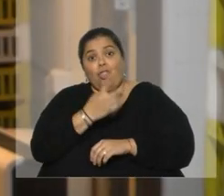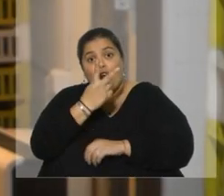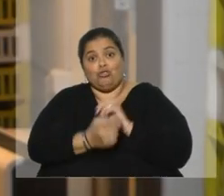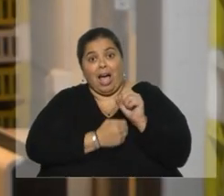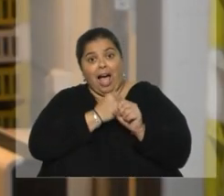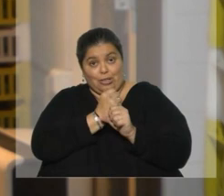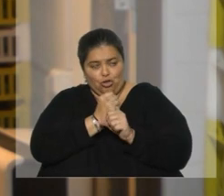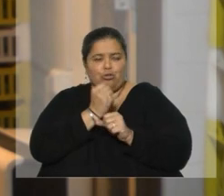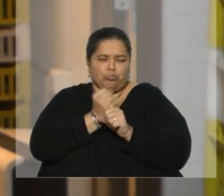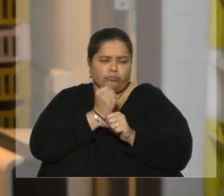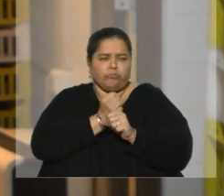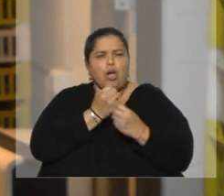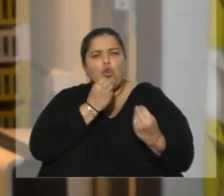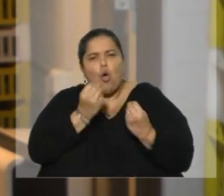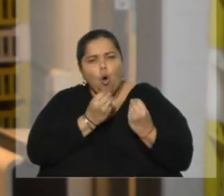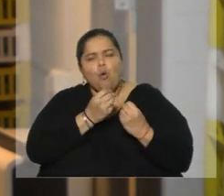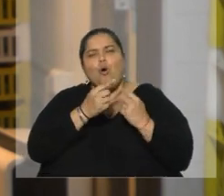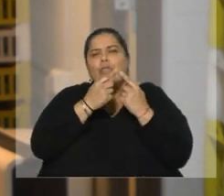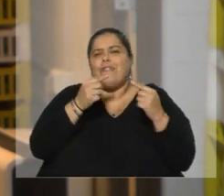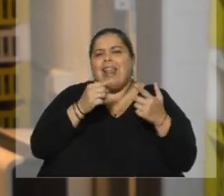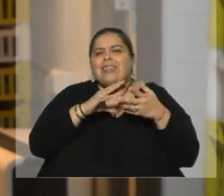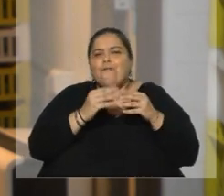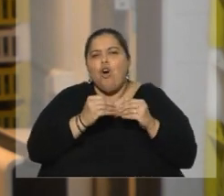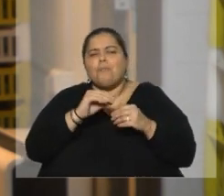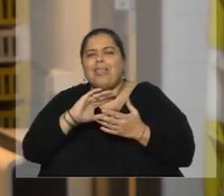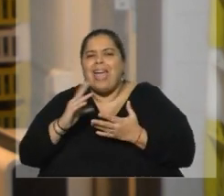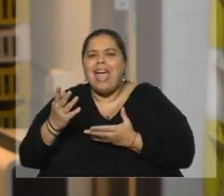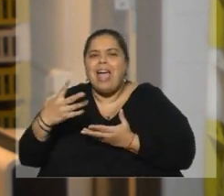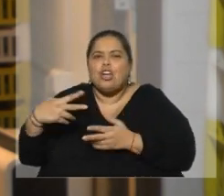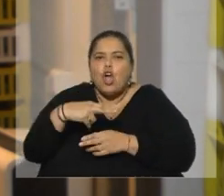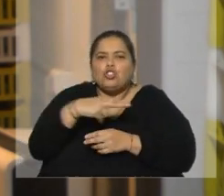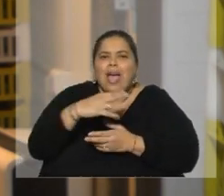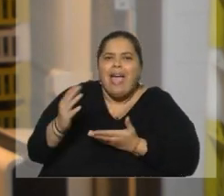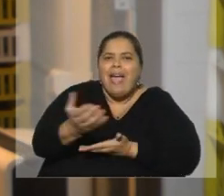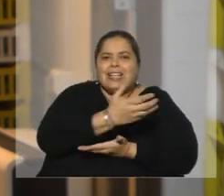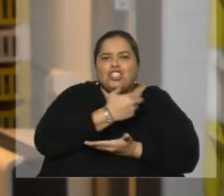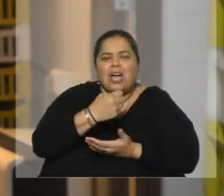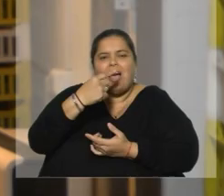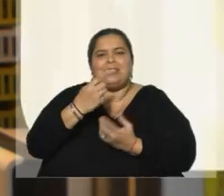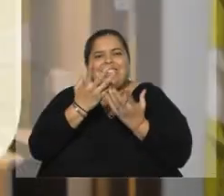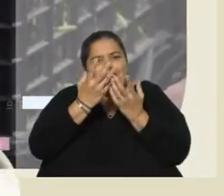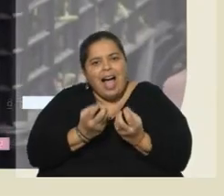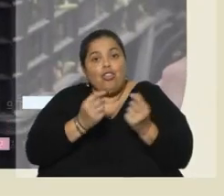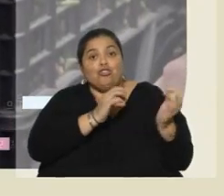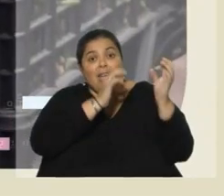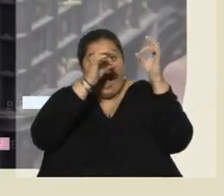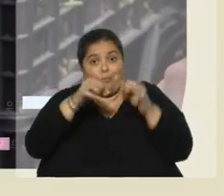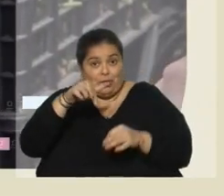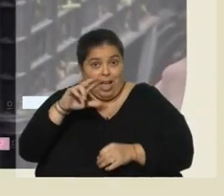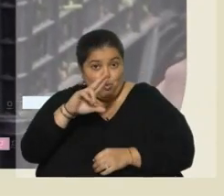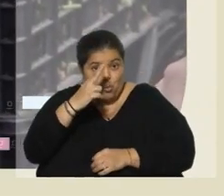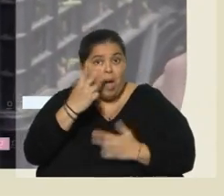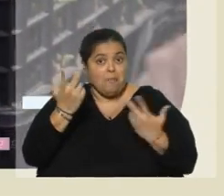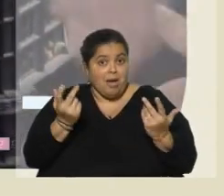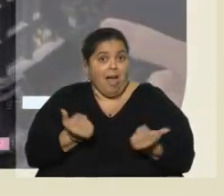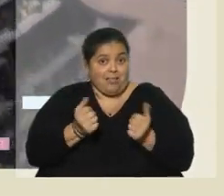secado, de cosecha y demás. Y bueno, llegamos aquí a Uruguay para implementarlo, que es un